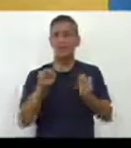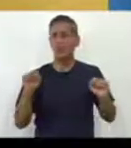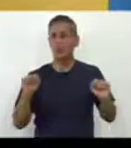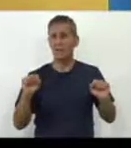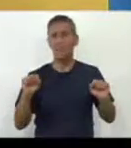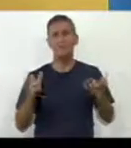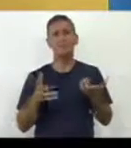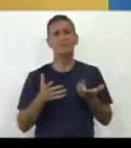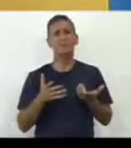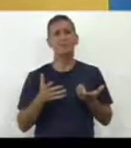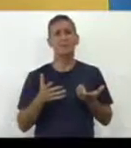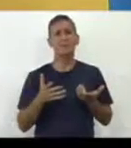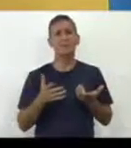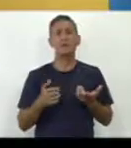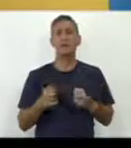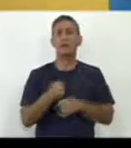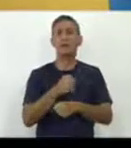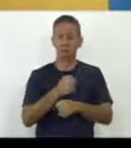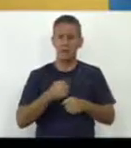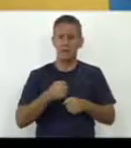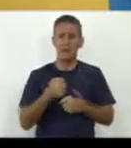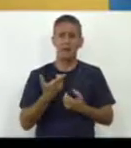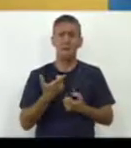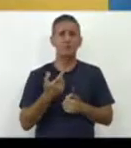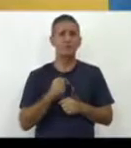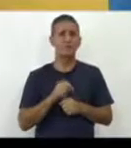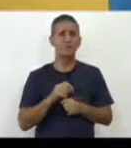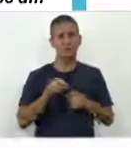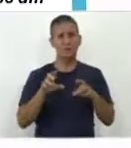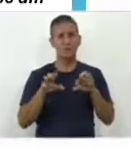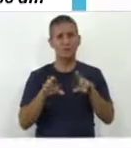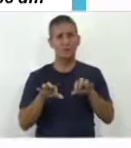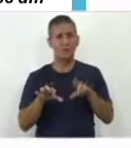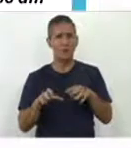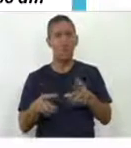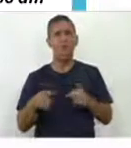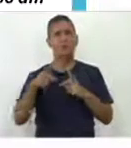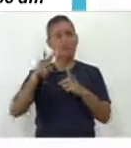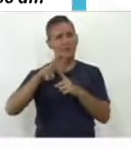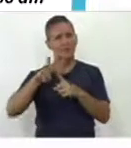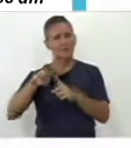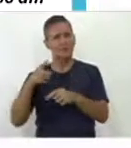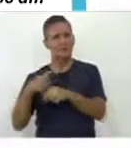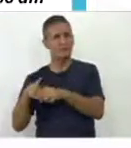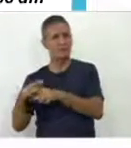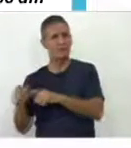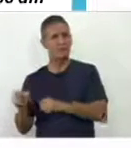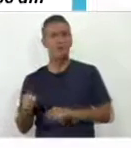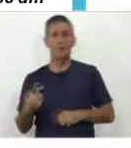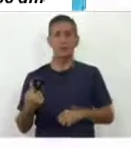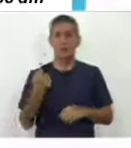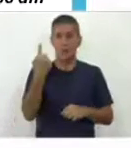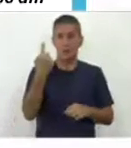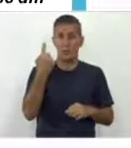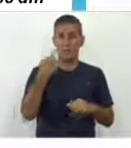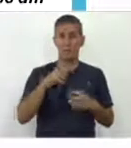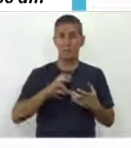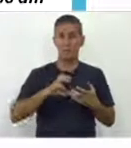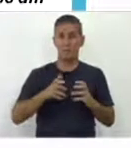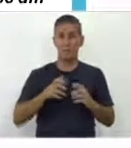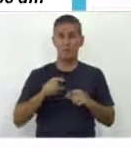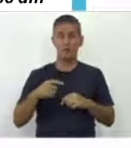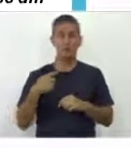la utilización de materiales audiovisuales. Entonces, nuestra primera sugerencia, el primer modo de